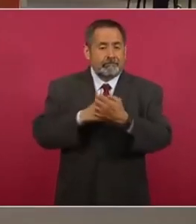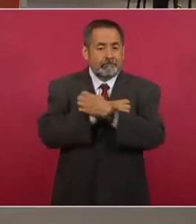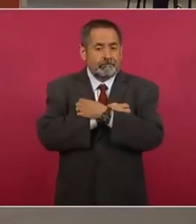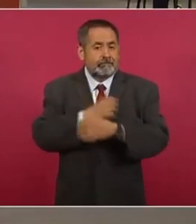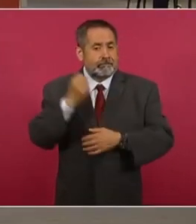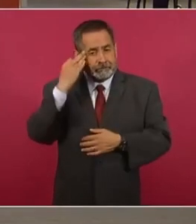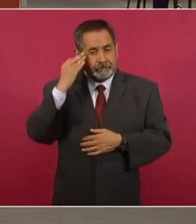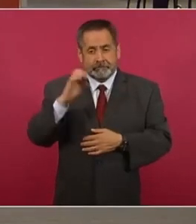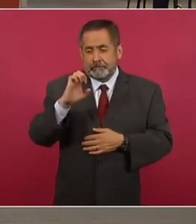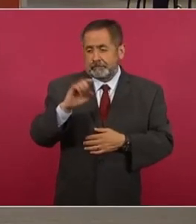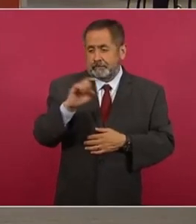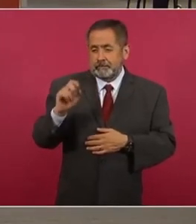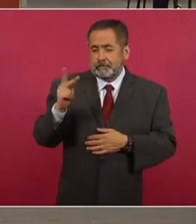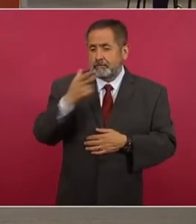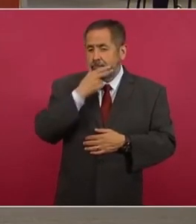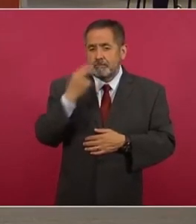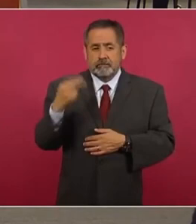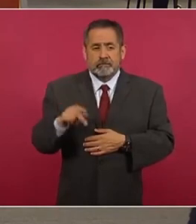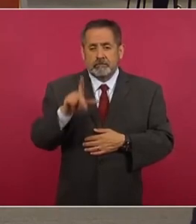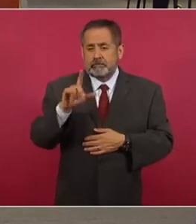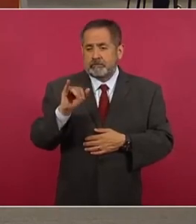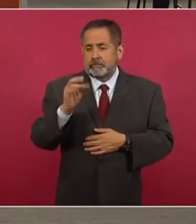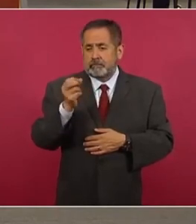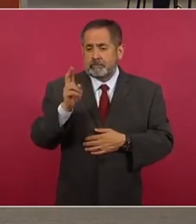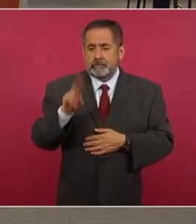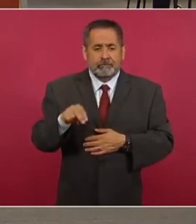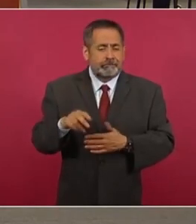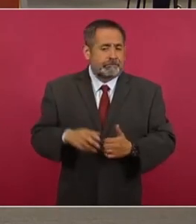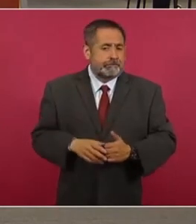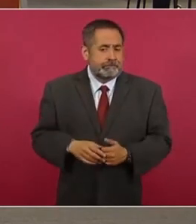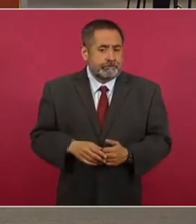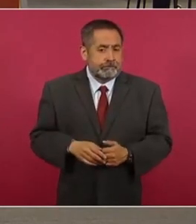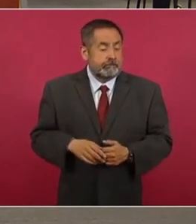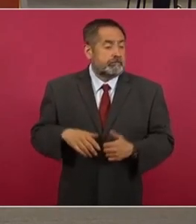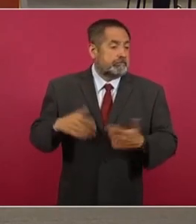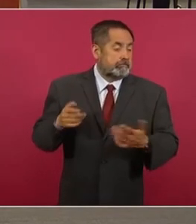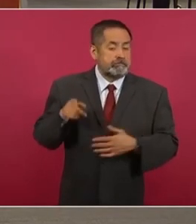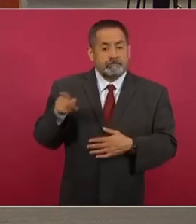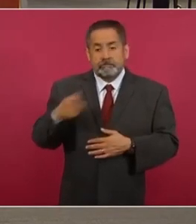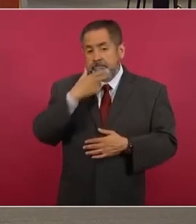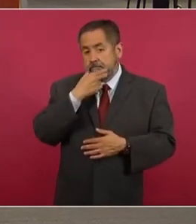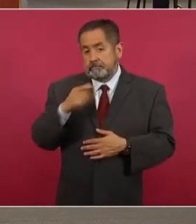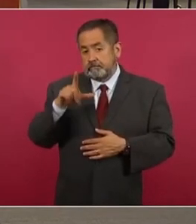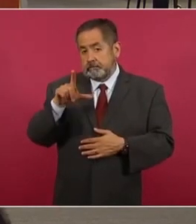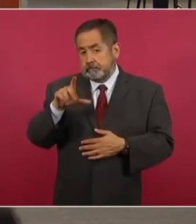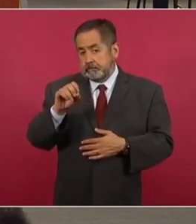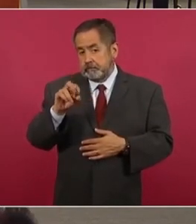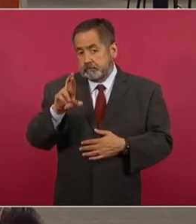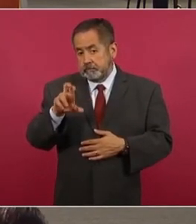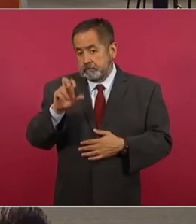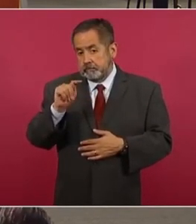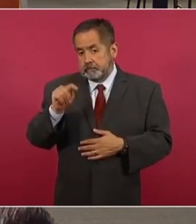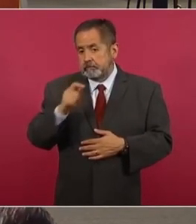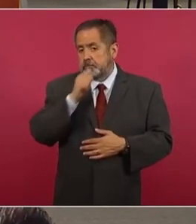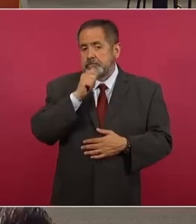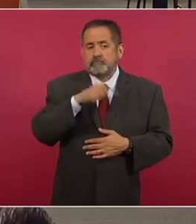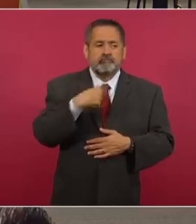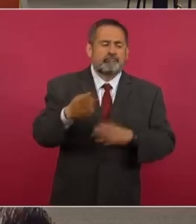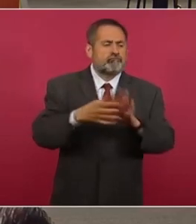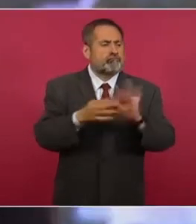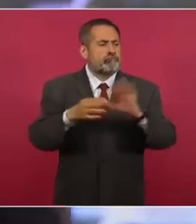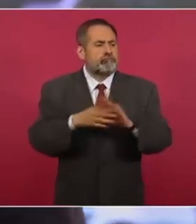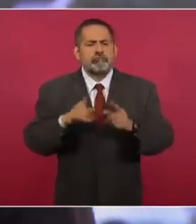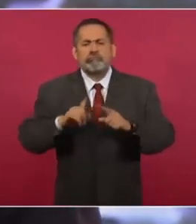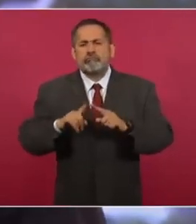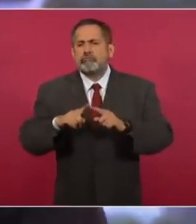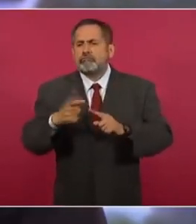Ponce de León. Pero Loret sigue sin aclarar el origen de sus ingresos para comprar tan lujosas propiedades